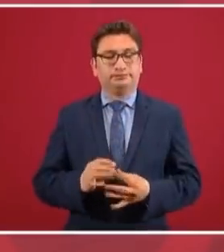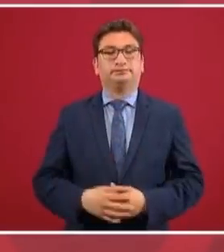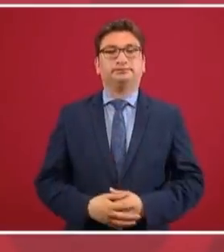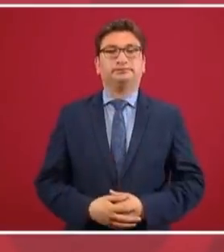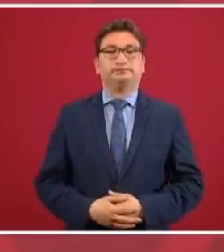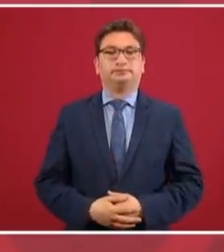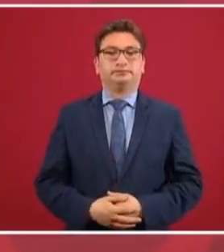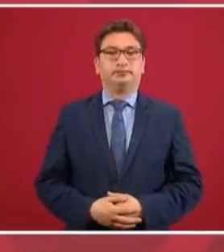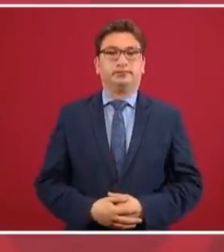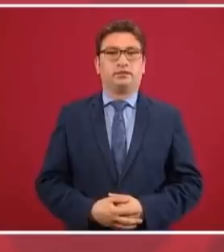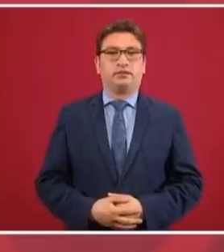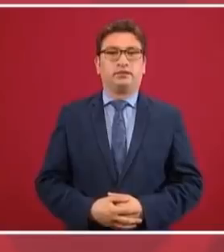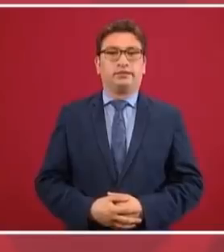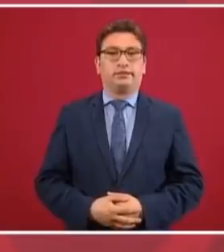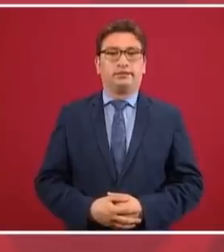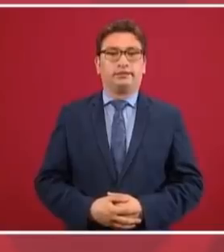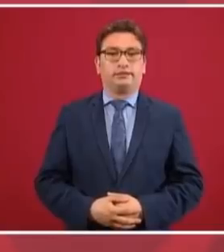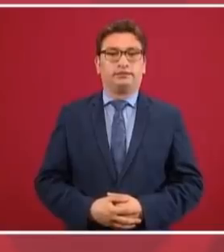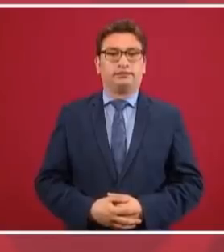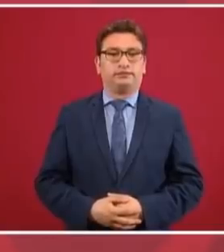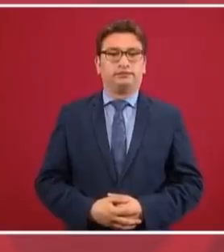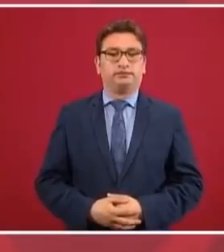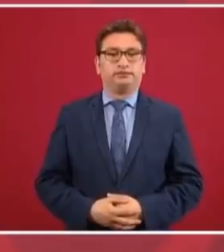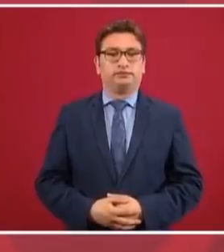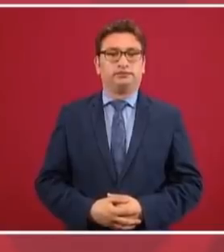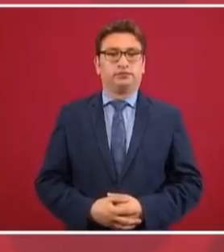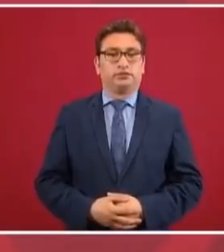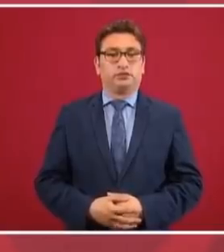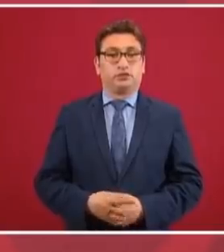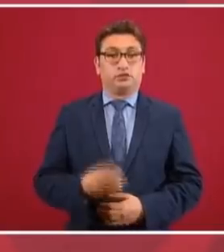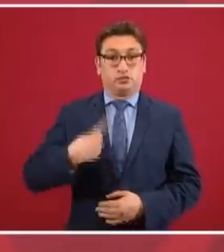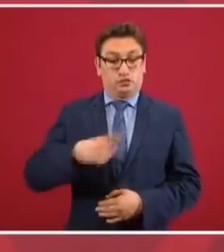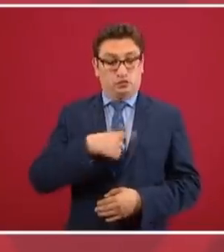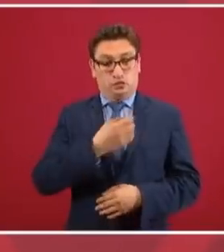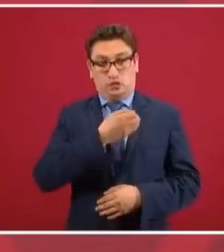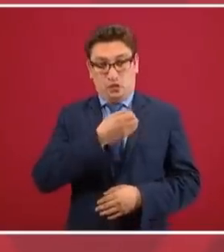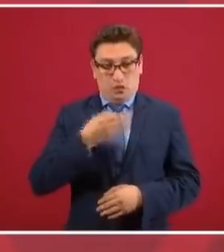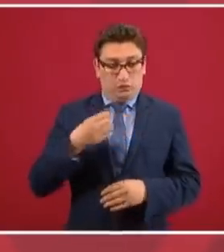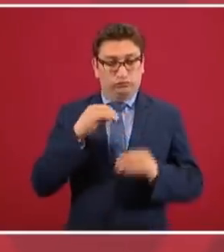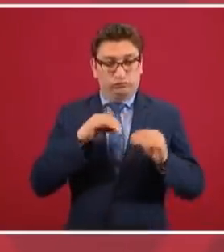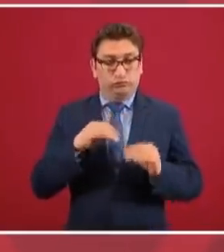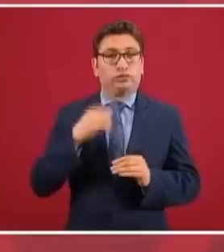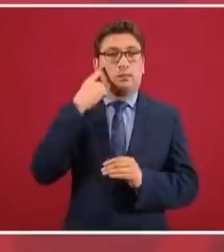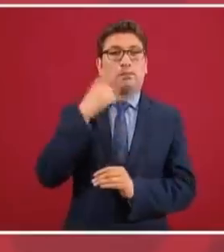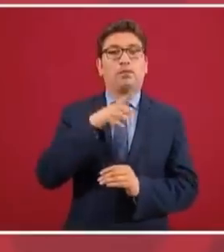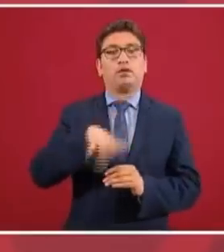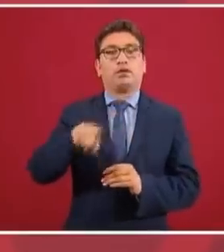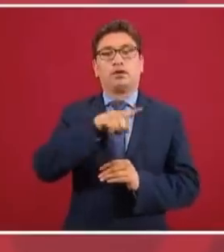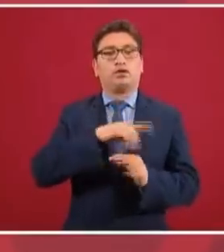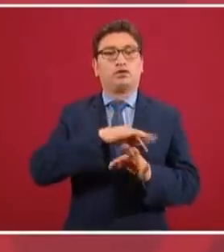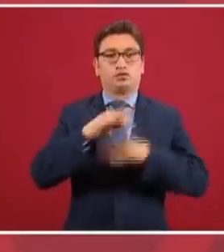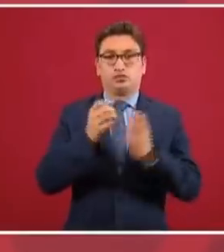estamos organizándonos para la entrega de créditos